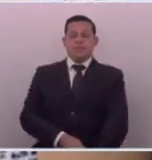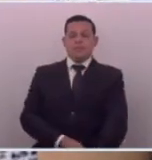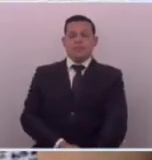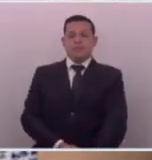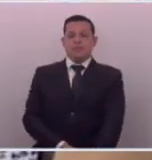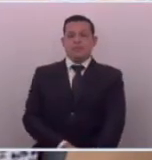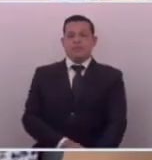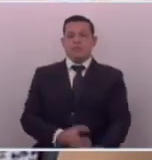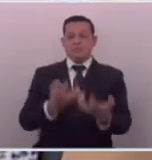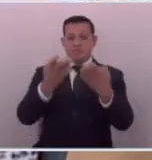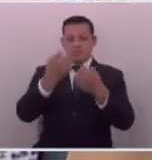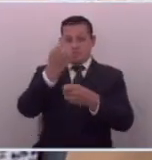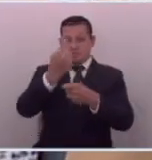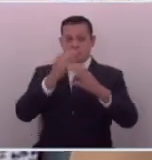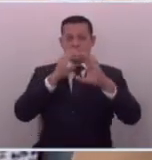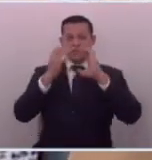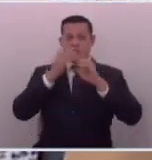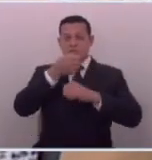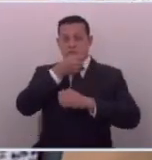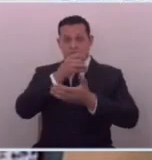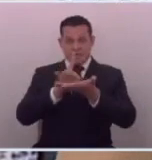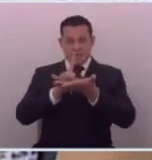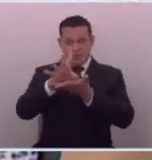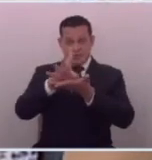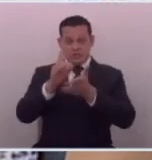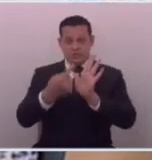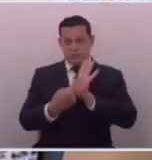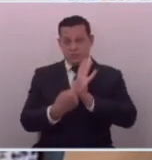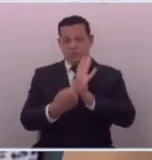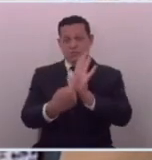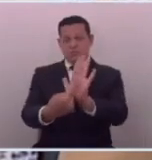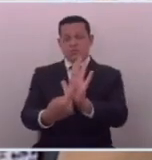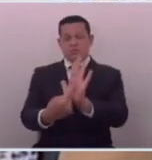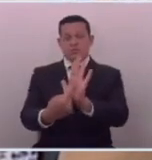hay decenas de periodistas en el exilio por haber revelado